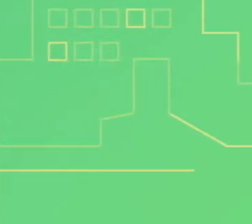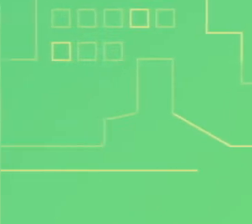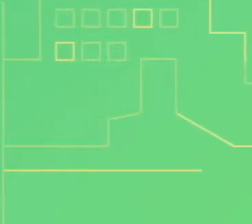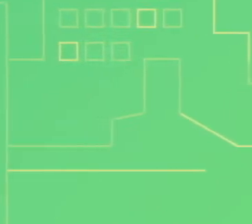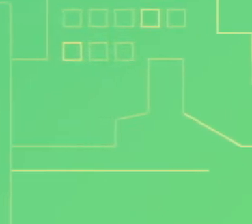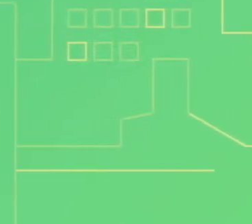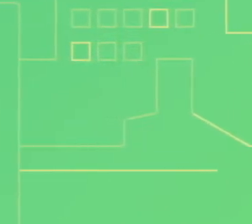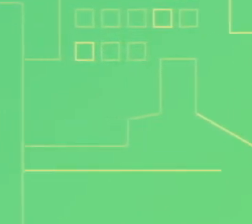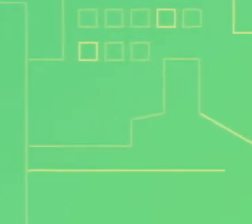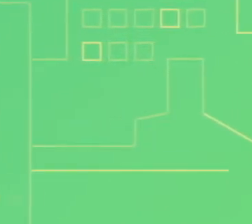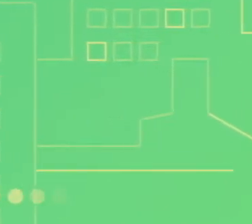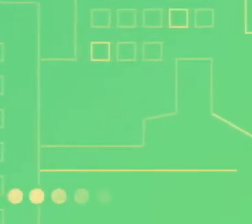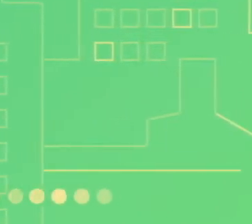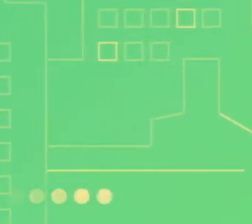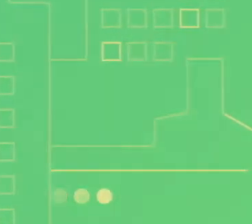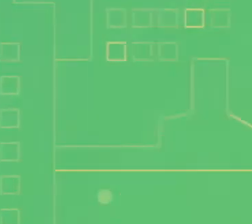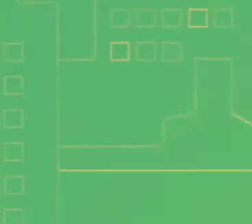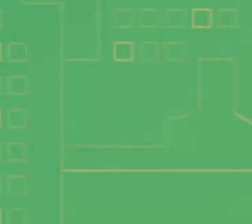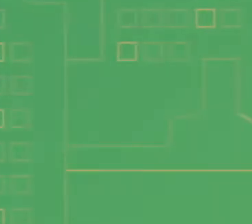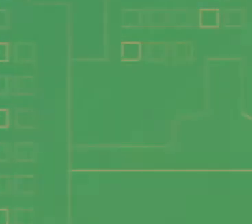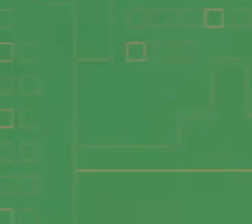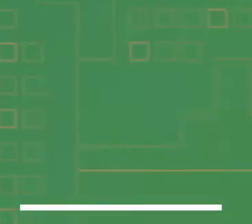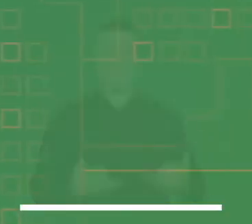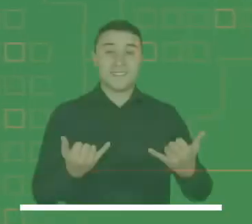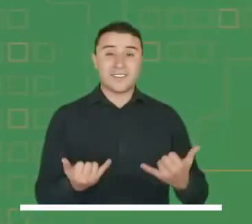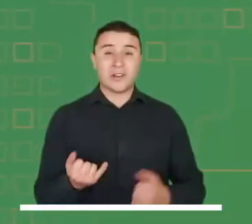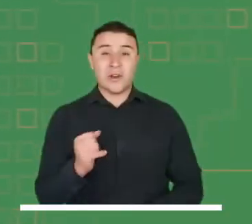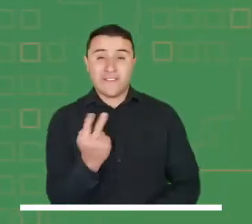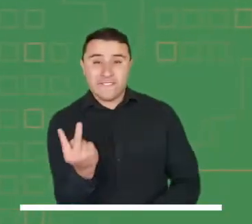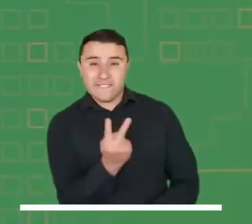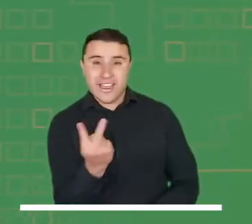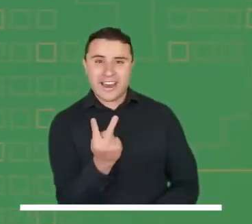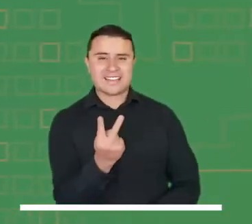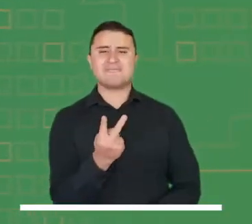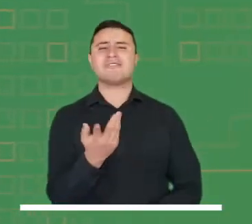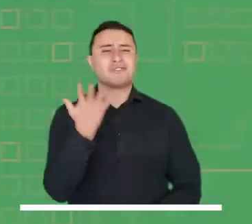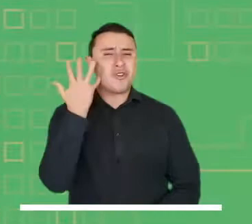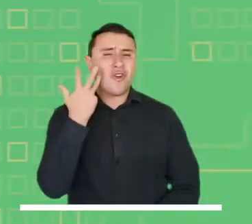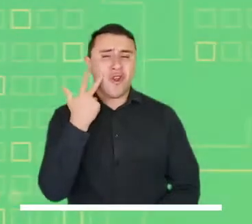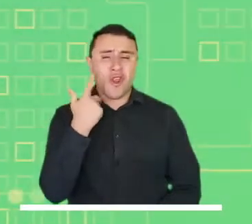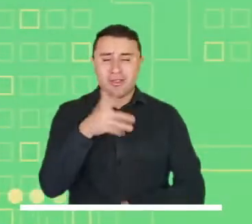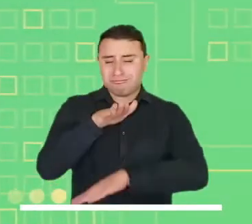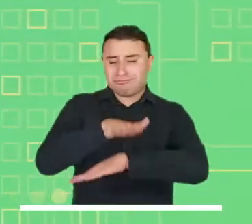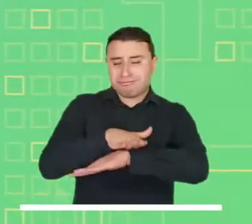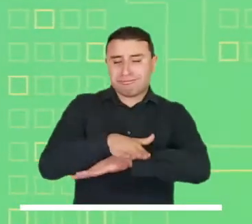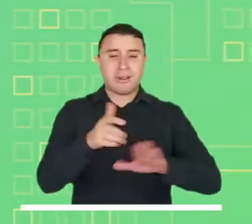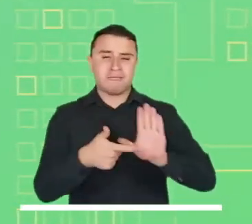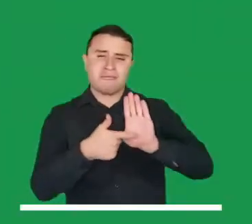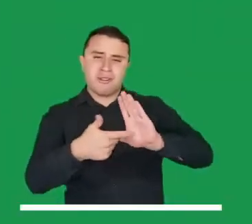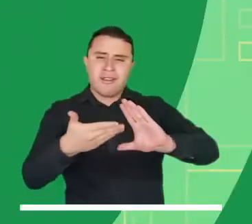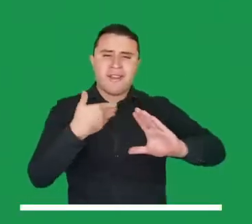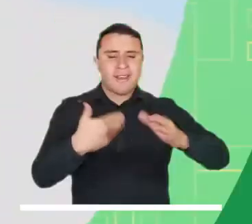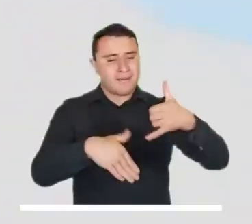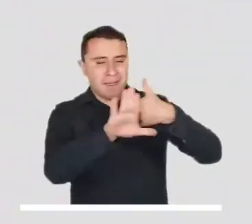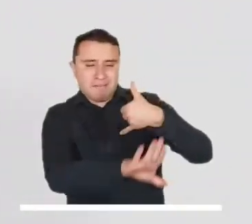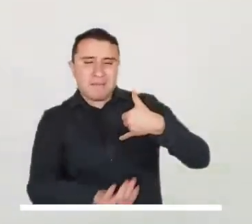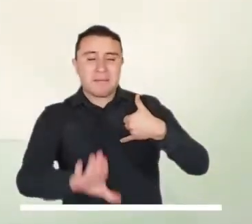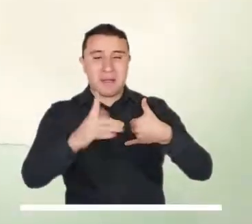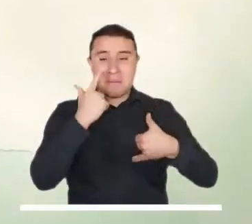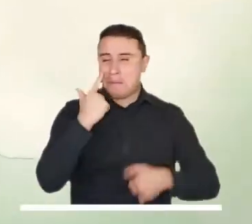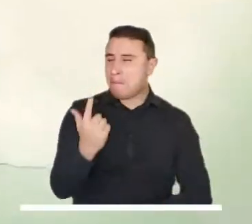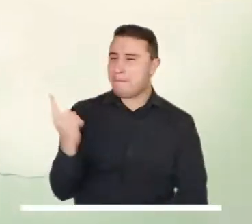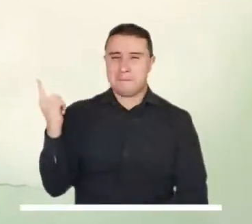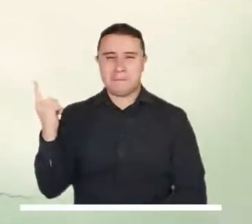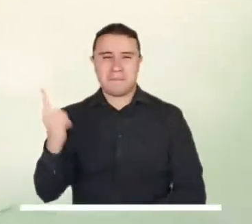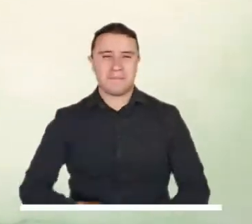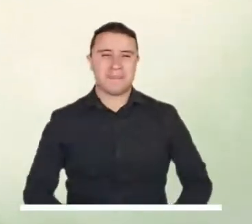Es viernes y como todas las tardes, nosotros seguimos aquí con ustedes para presentarles las condiciones meteorológicas a lo largo